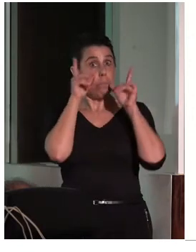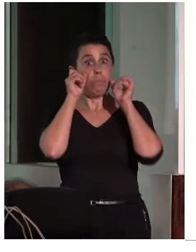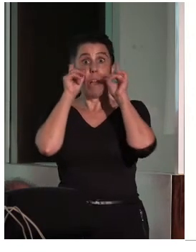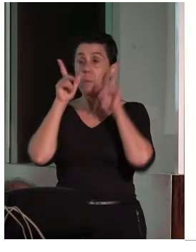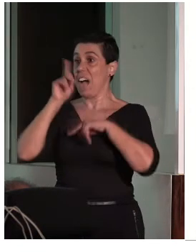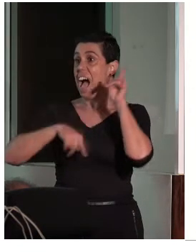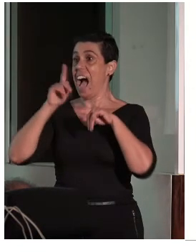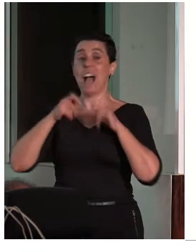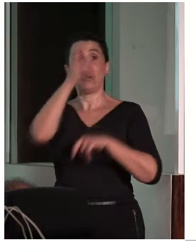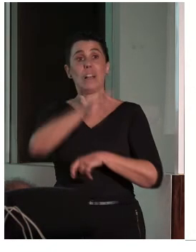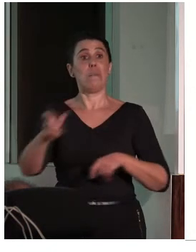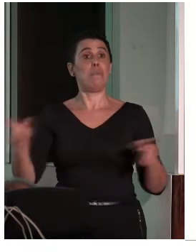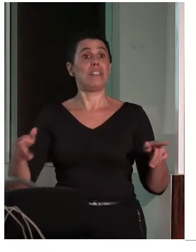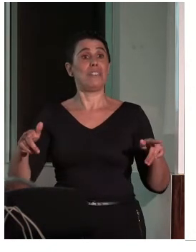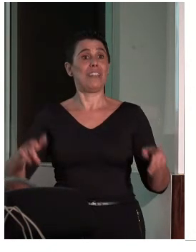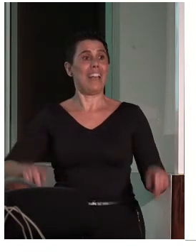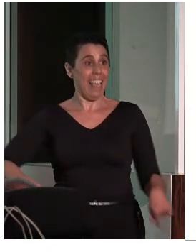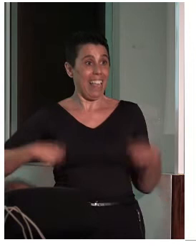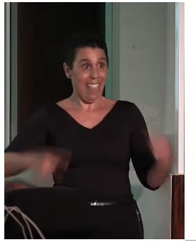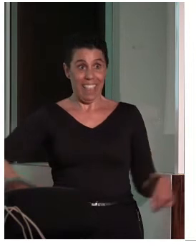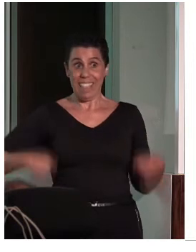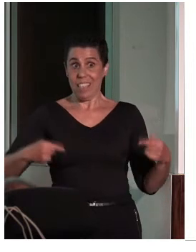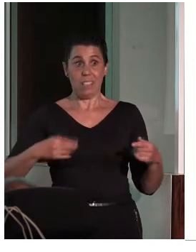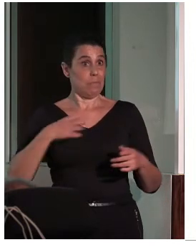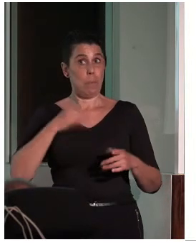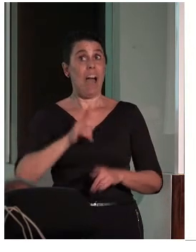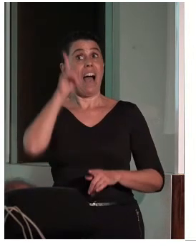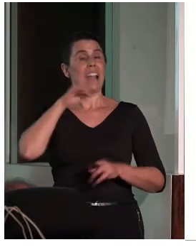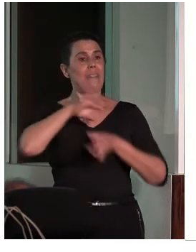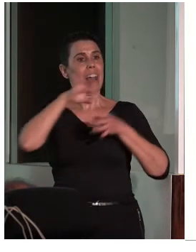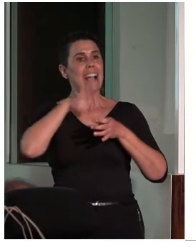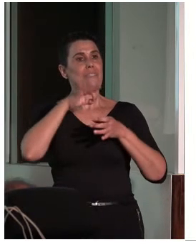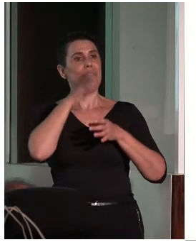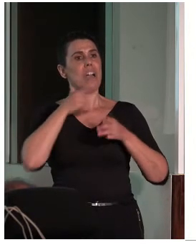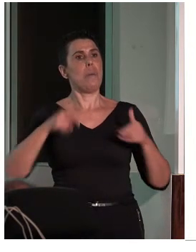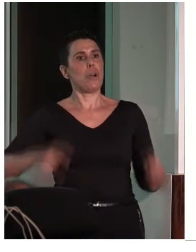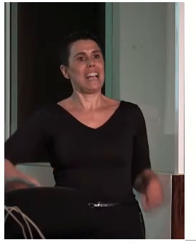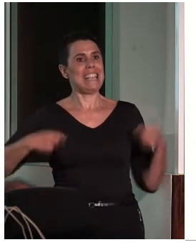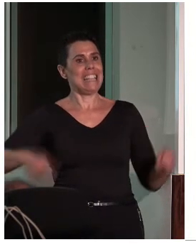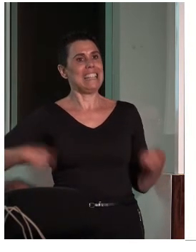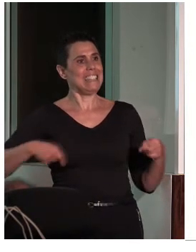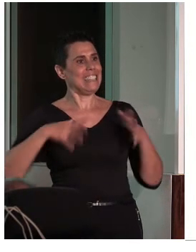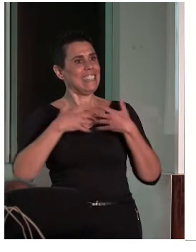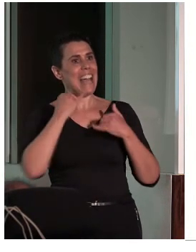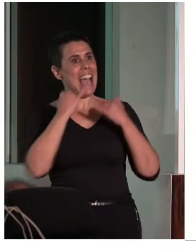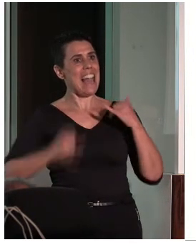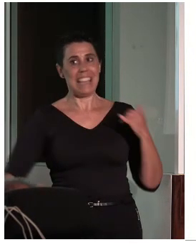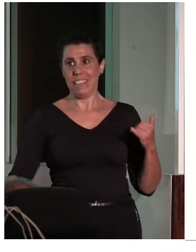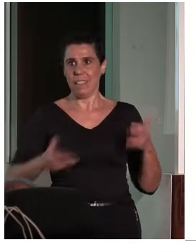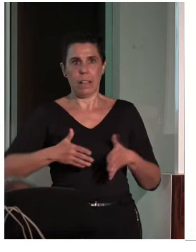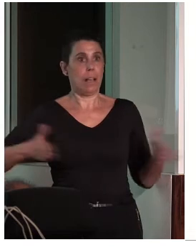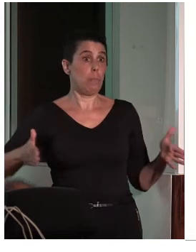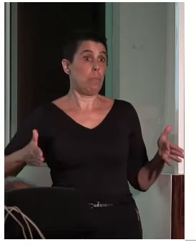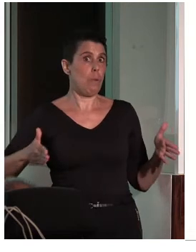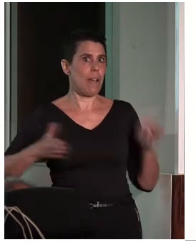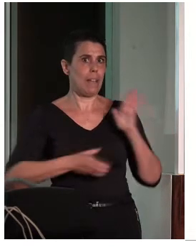subir a tomar café porque tienen sillas eléctricas que tienen unas dimensiones.